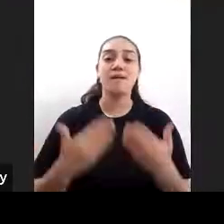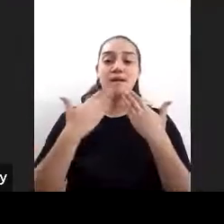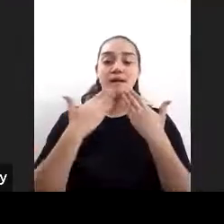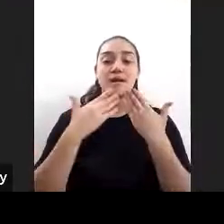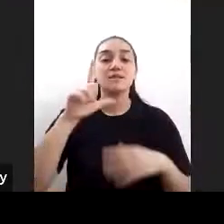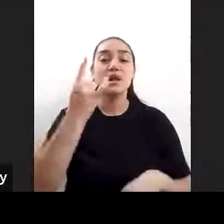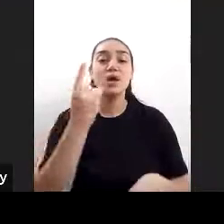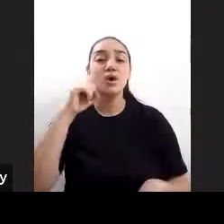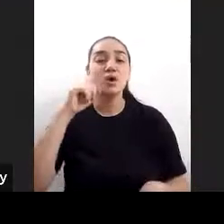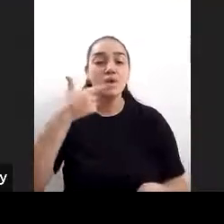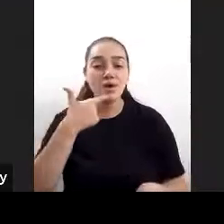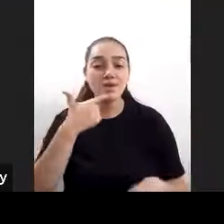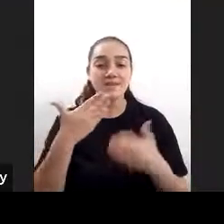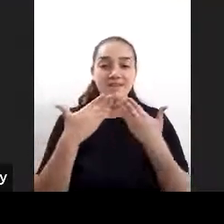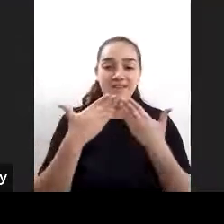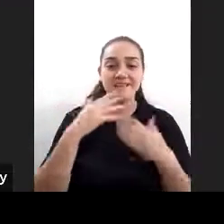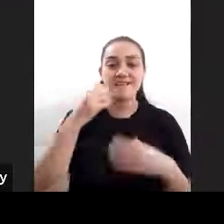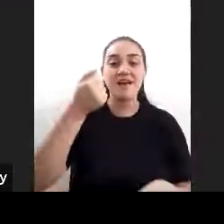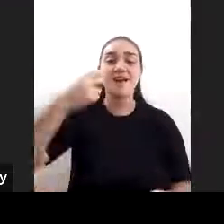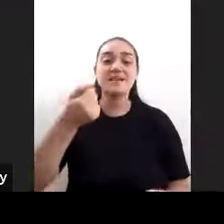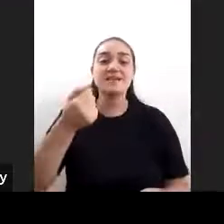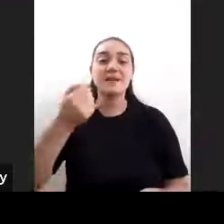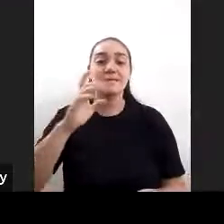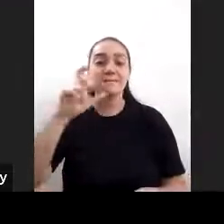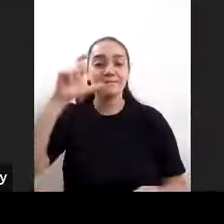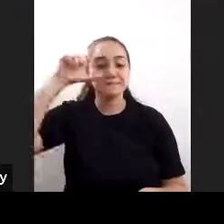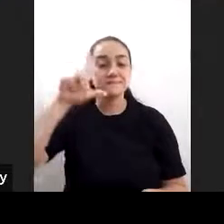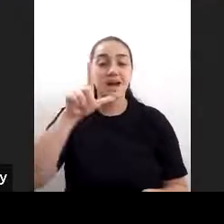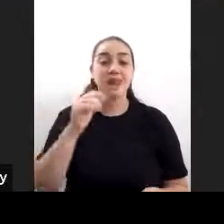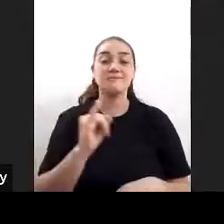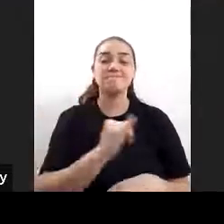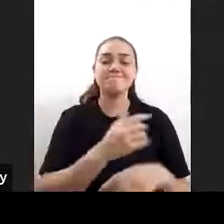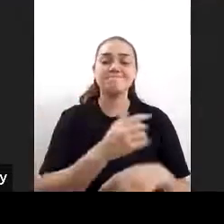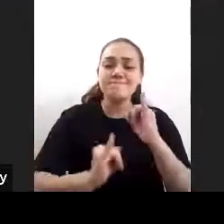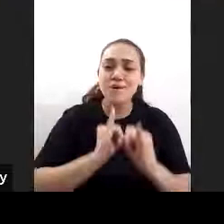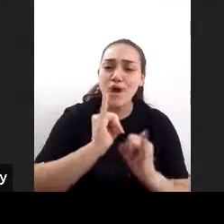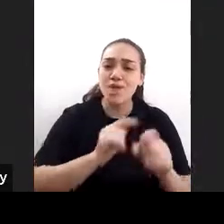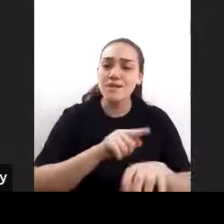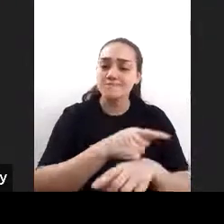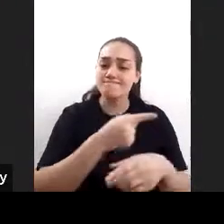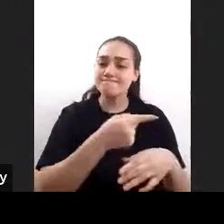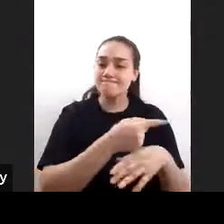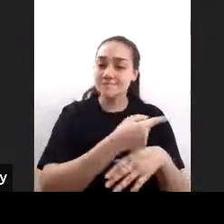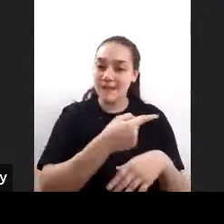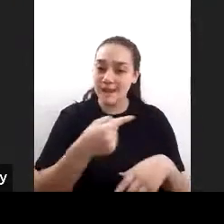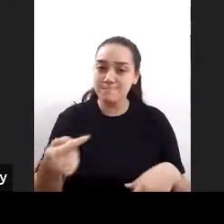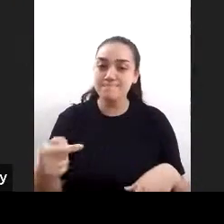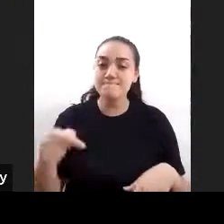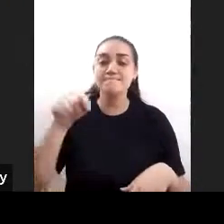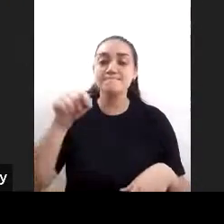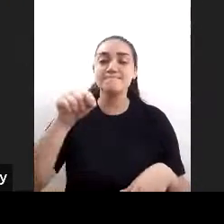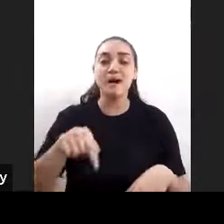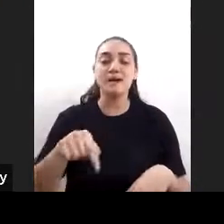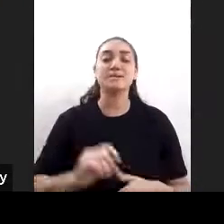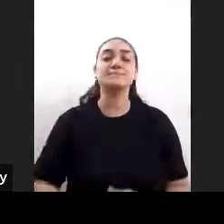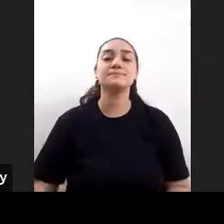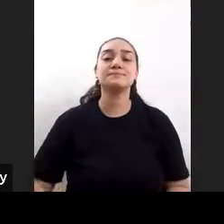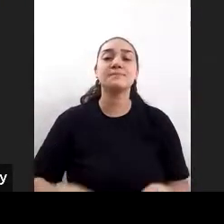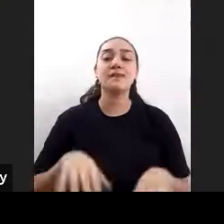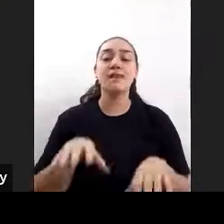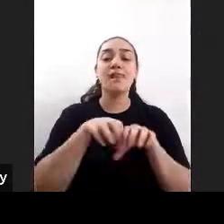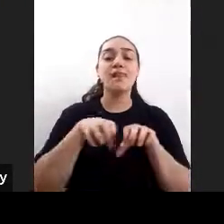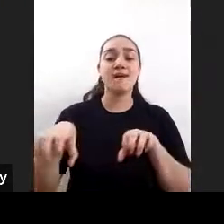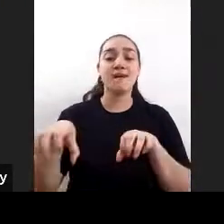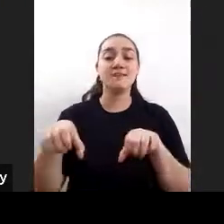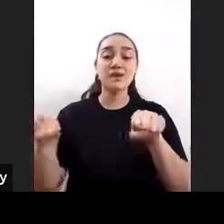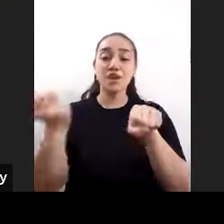antes de terminar les quiero contar que esta semana y ayer hubo un panel muy interesante sobre Córdoba y la agencia Conectividad tuvo protagonismo total